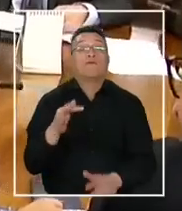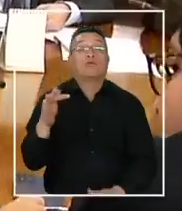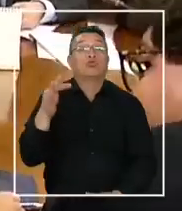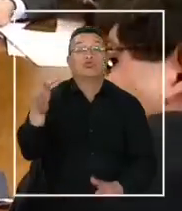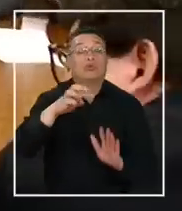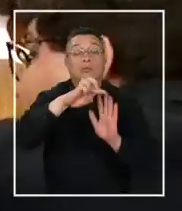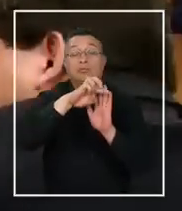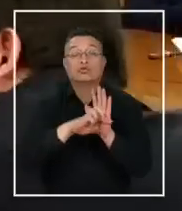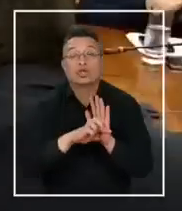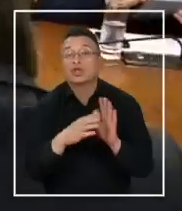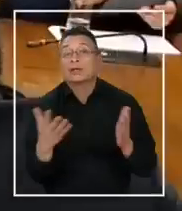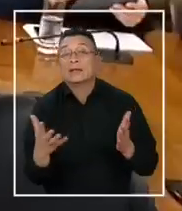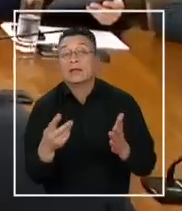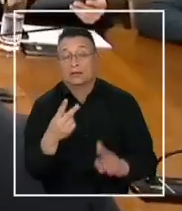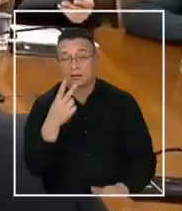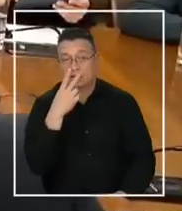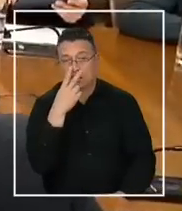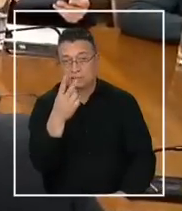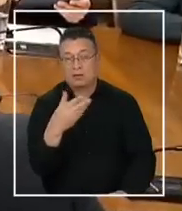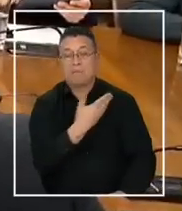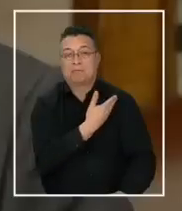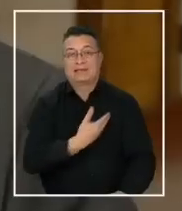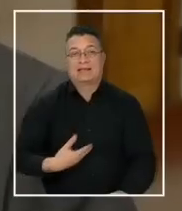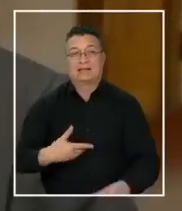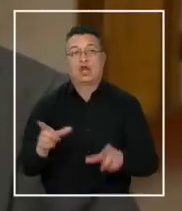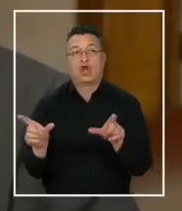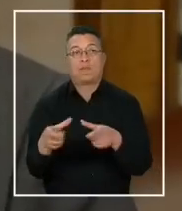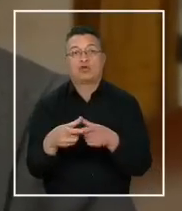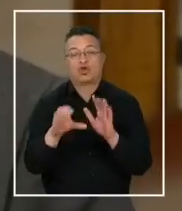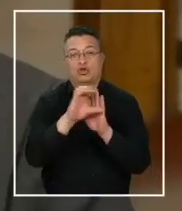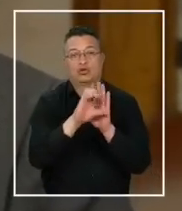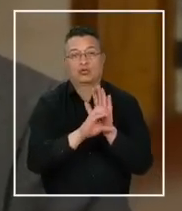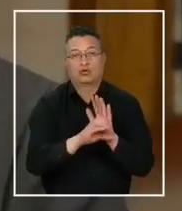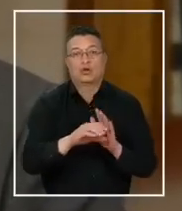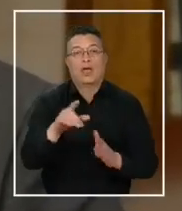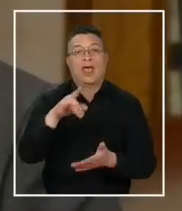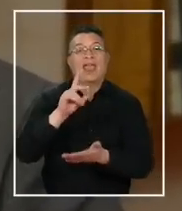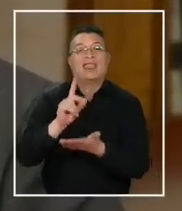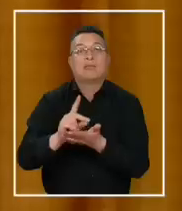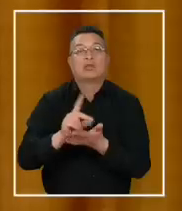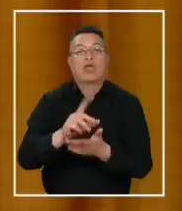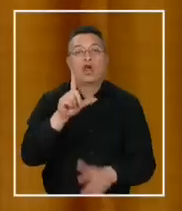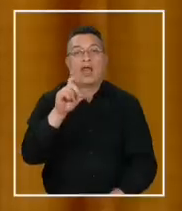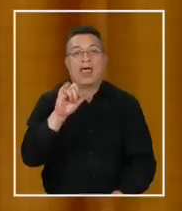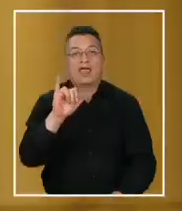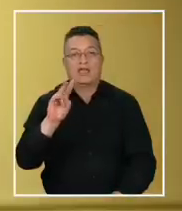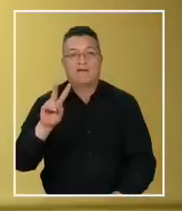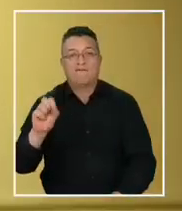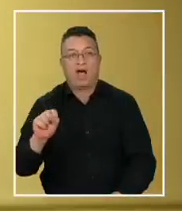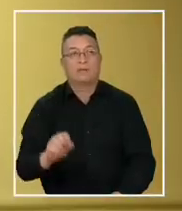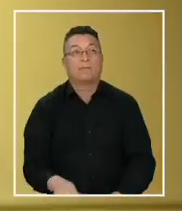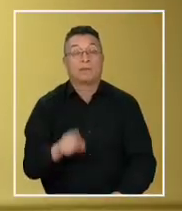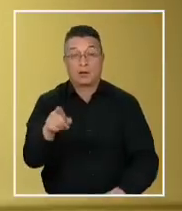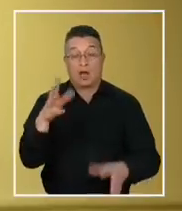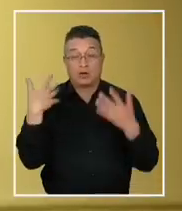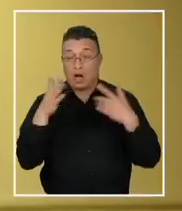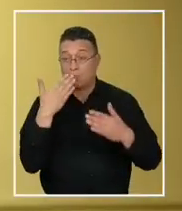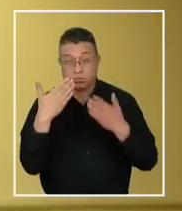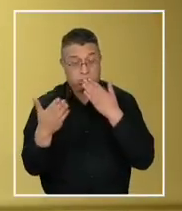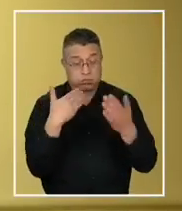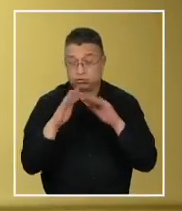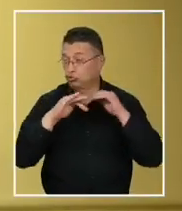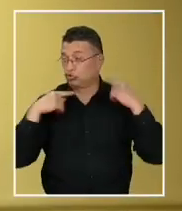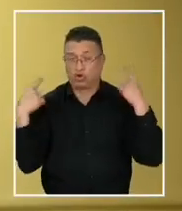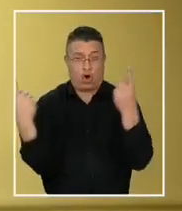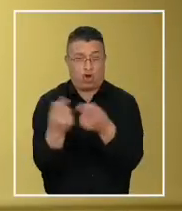Lo escuchamos en palabras del presidente de la Comisión de Constitución, el diputado Raúl Leiva. Las audiencias están agotadas, han participado